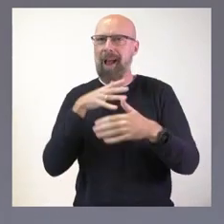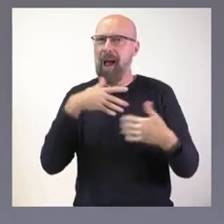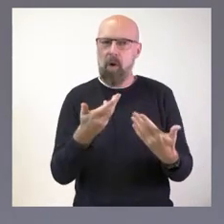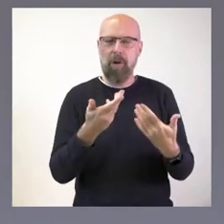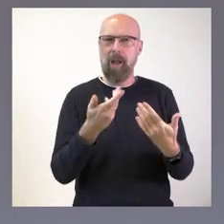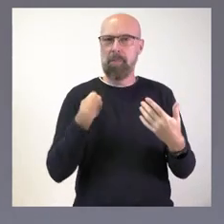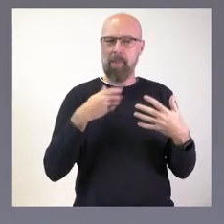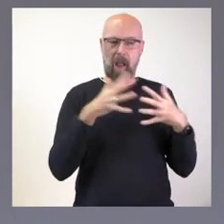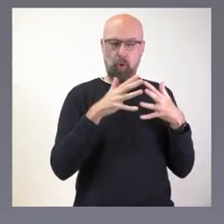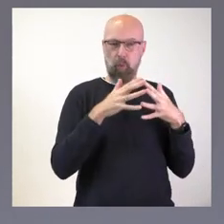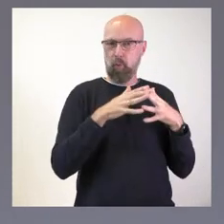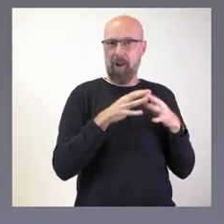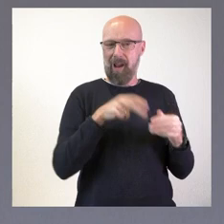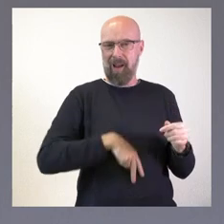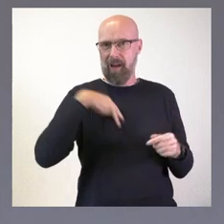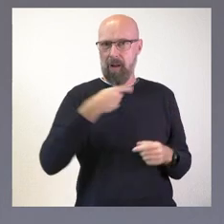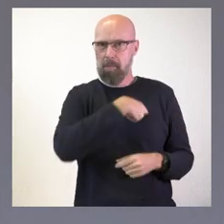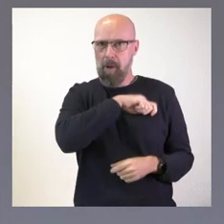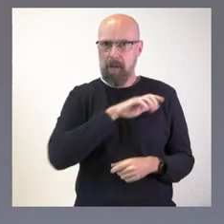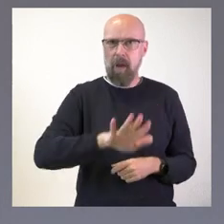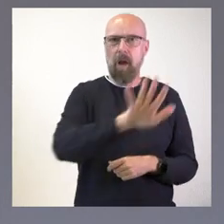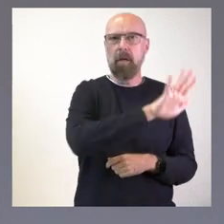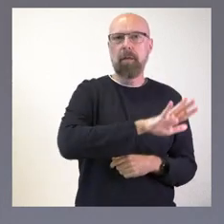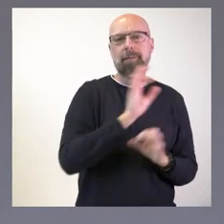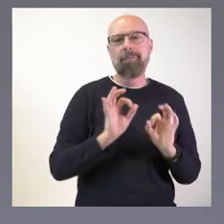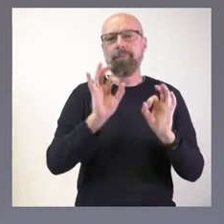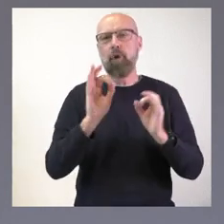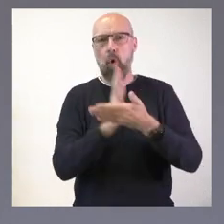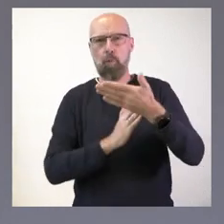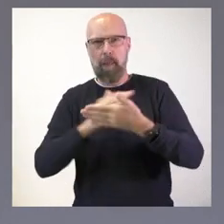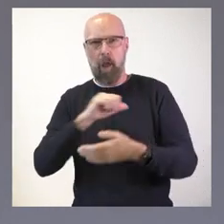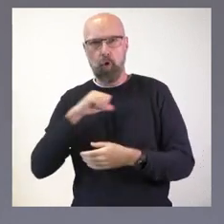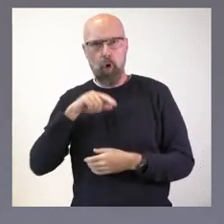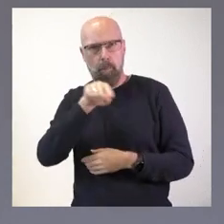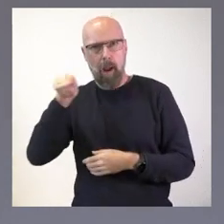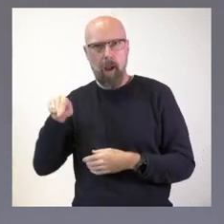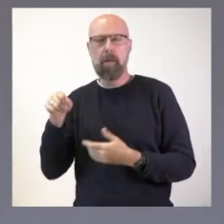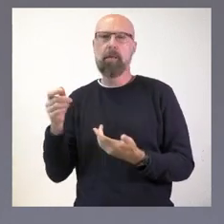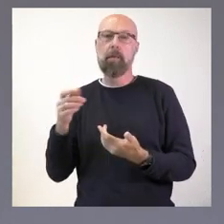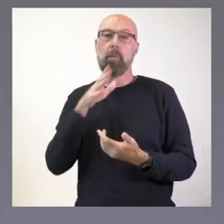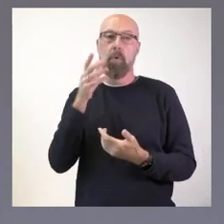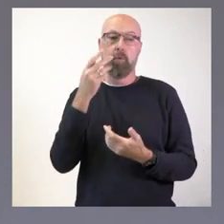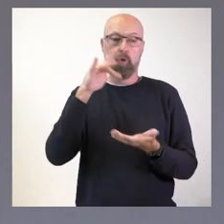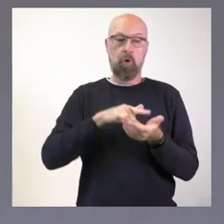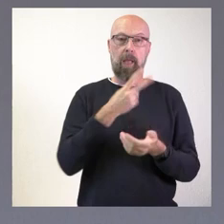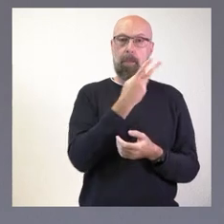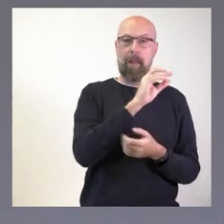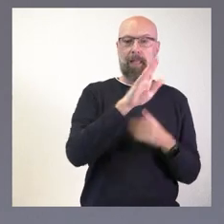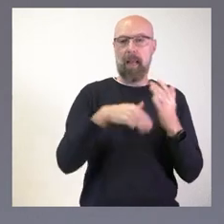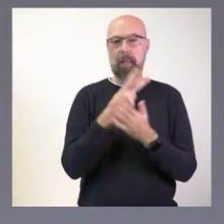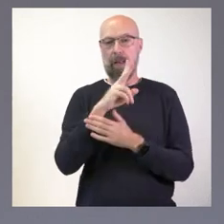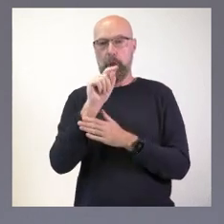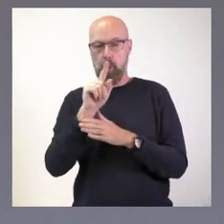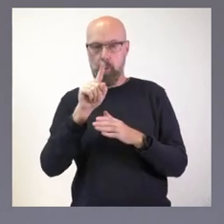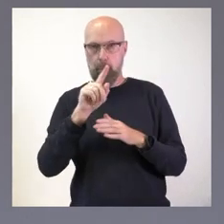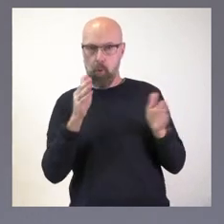estructuras estatales en España y, en particular, a las comunidades autónomas. Hemos visto cómo del 2020 al 2021 se incrementó un